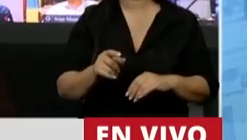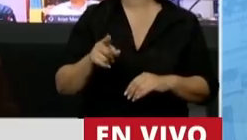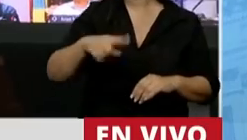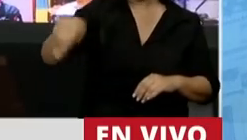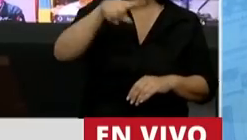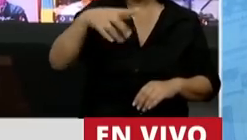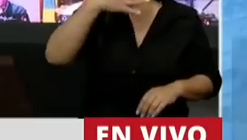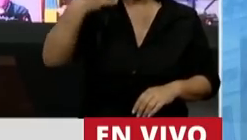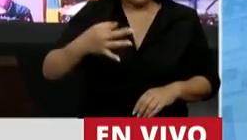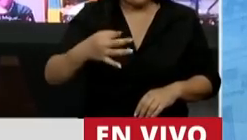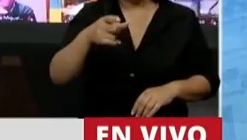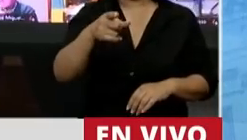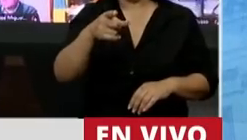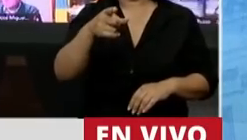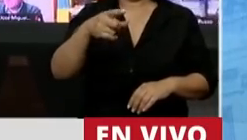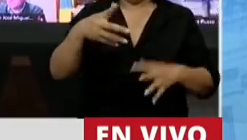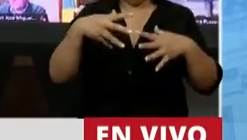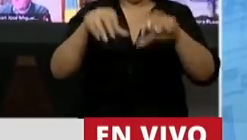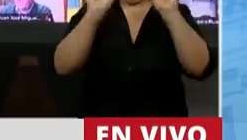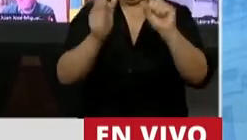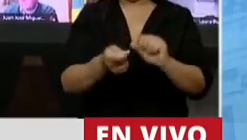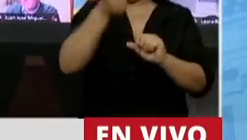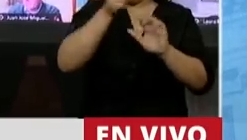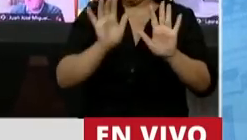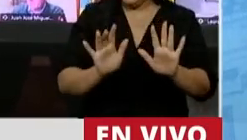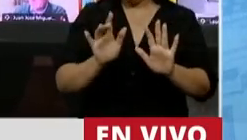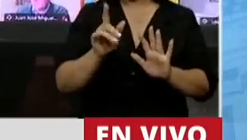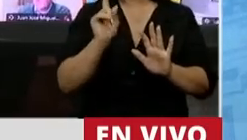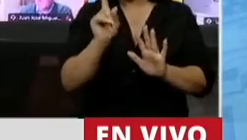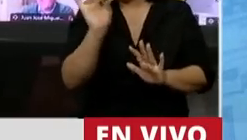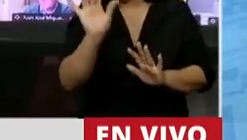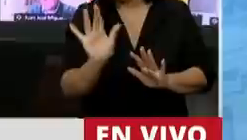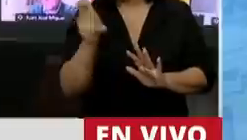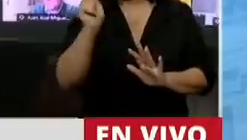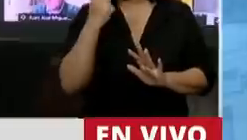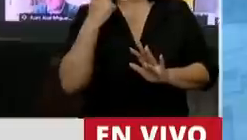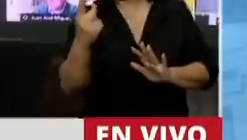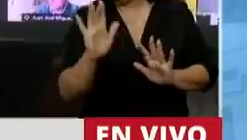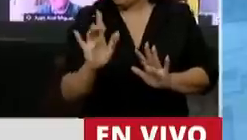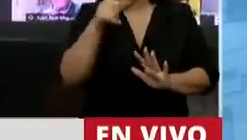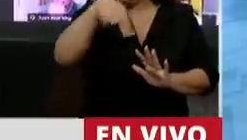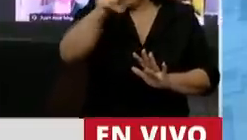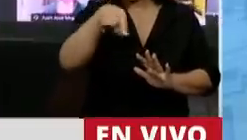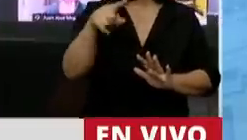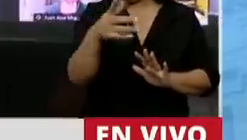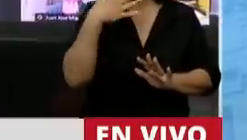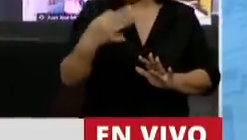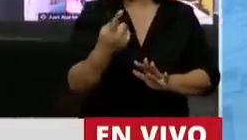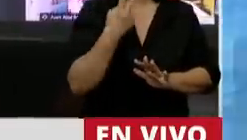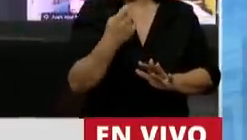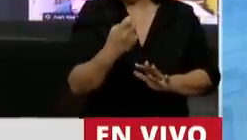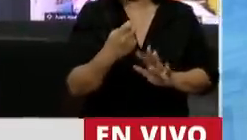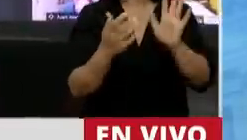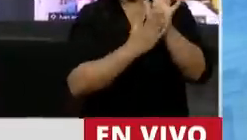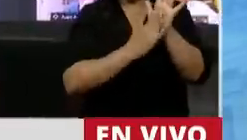a identificar muy fácil, lo que les va a resultar difícil es identificar quién lo dijo, pero van a identificar muy fácil los